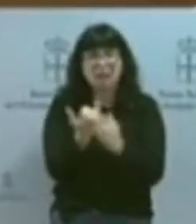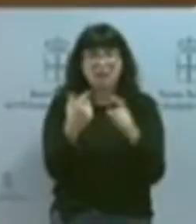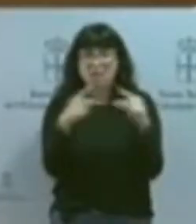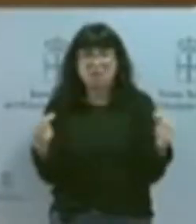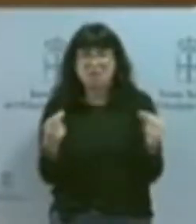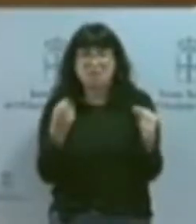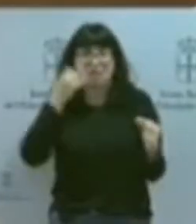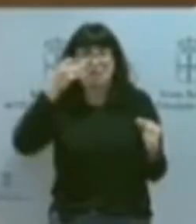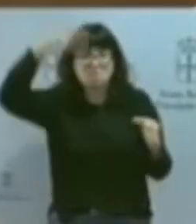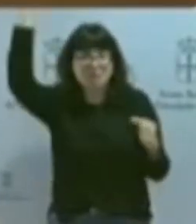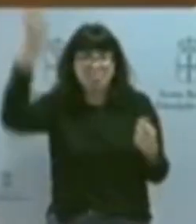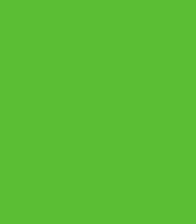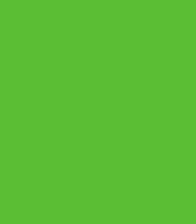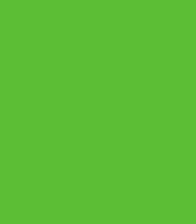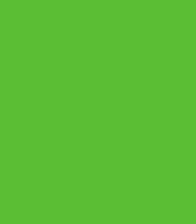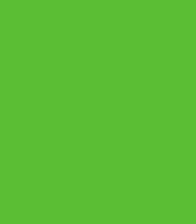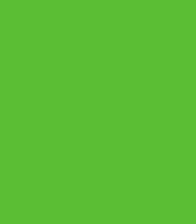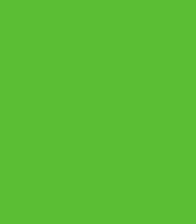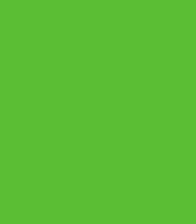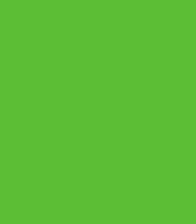La oficialidad es la puerta al nacionalismo.